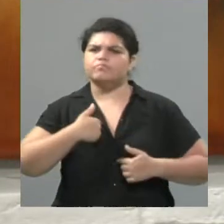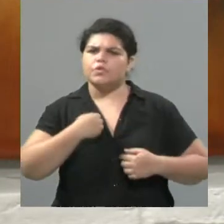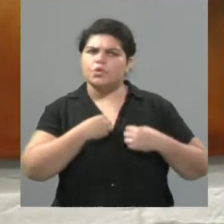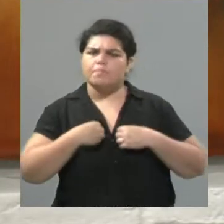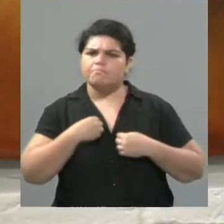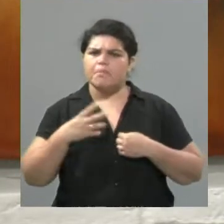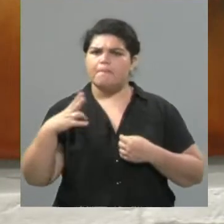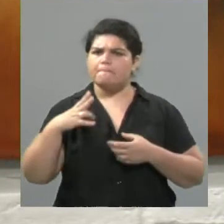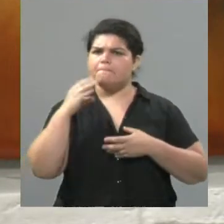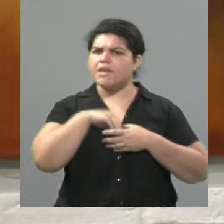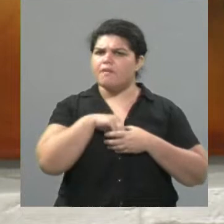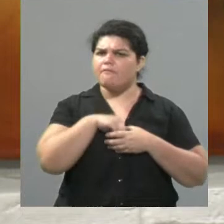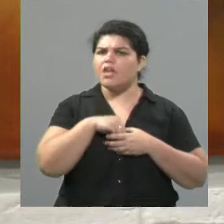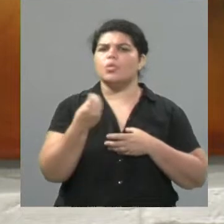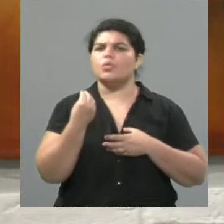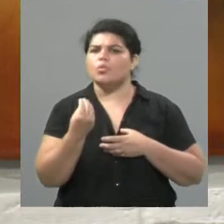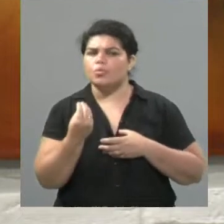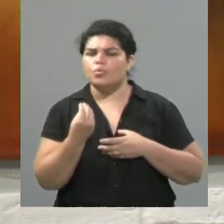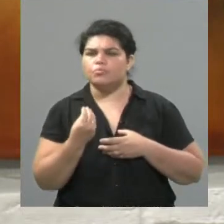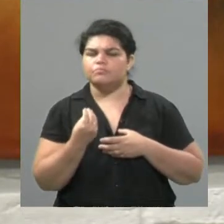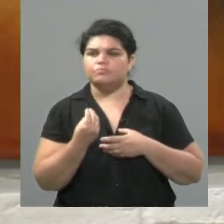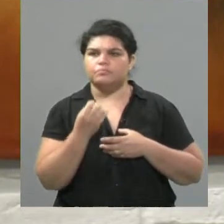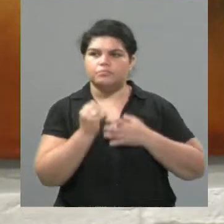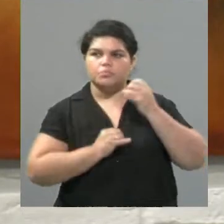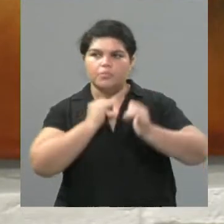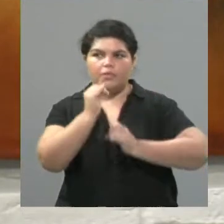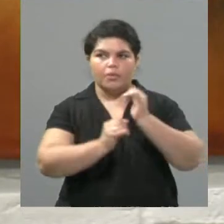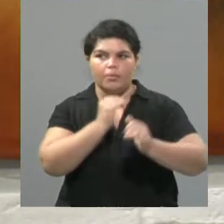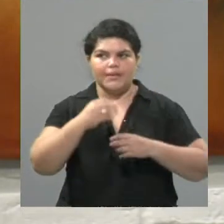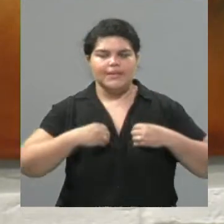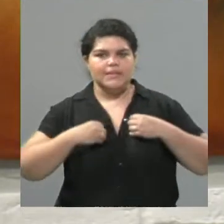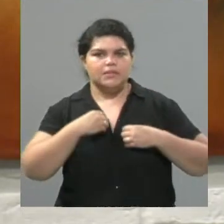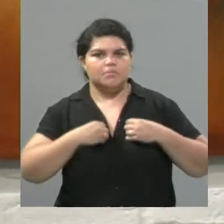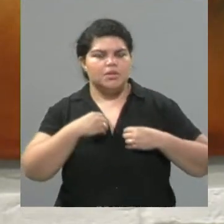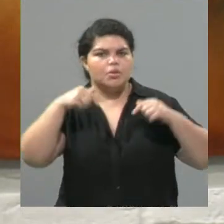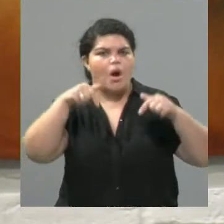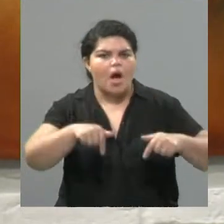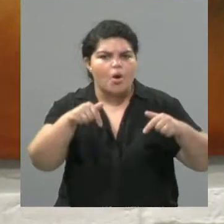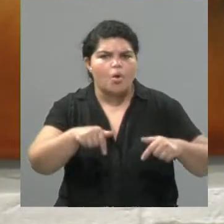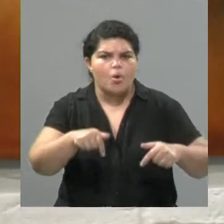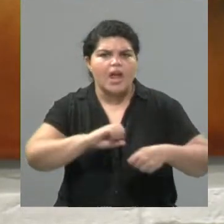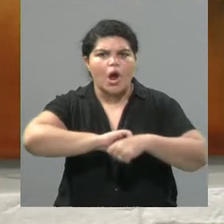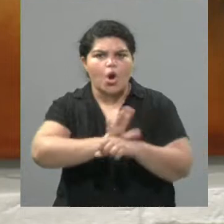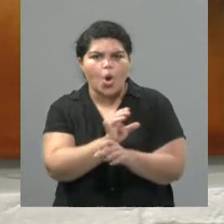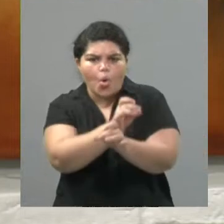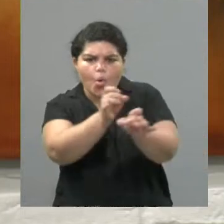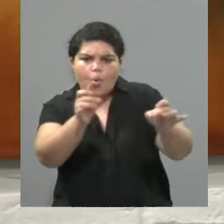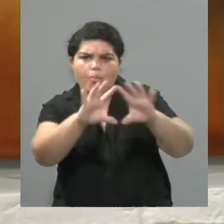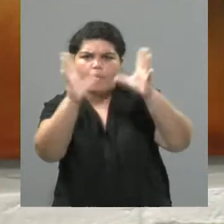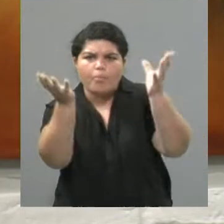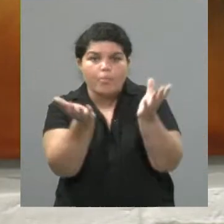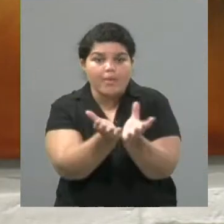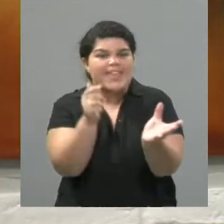que todo esto que nos está pasando es por algo. Entonces me parecía algo interesante poder visualizarlo,